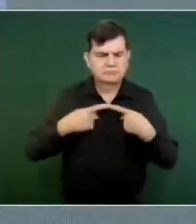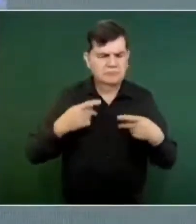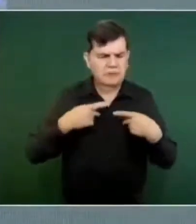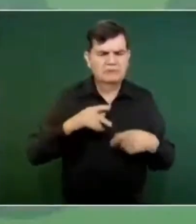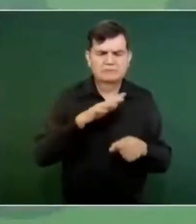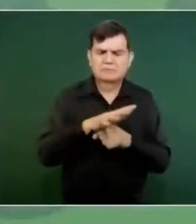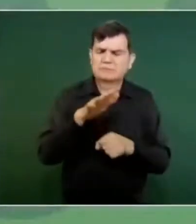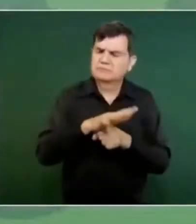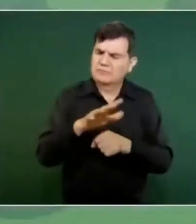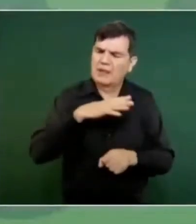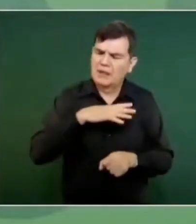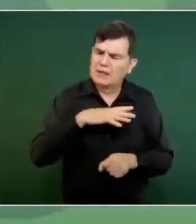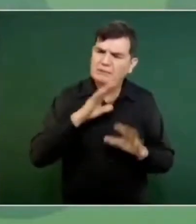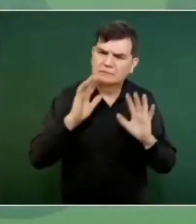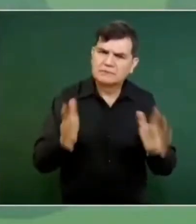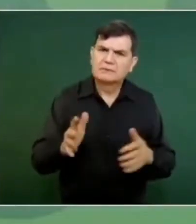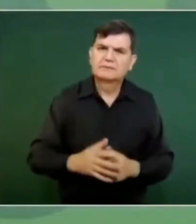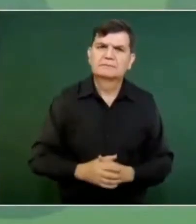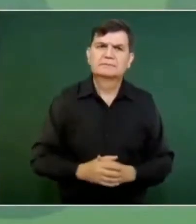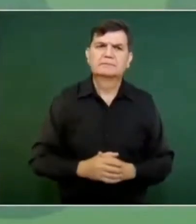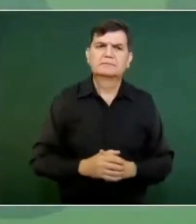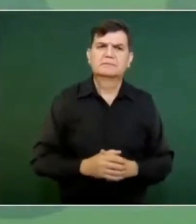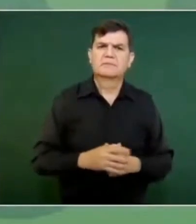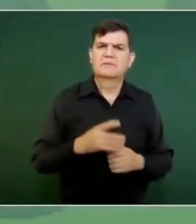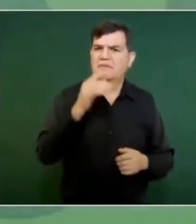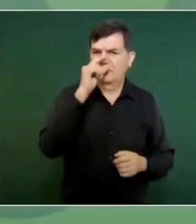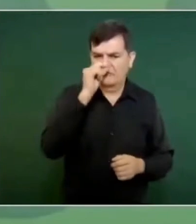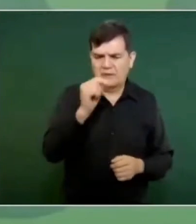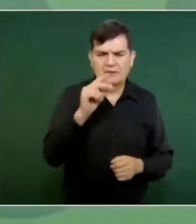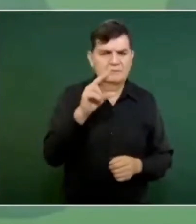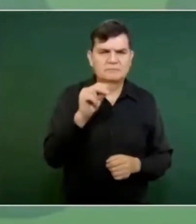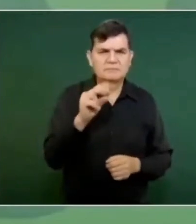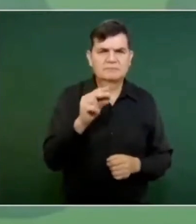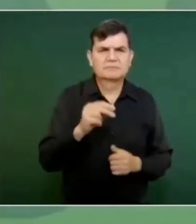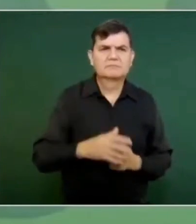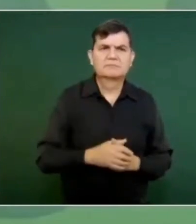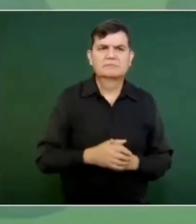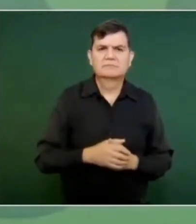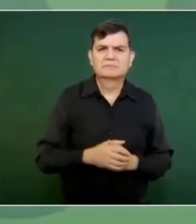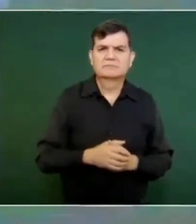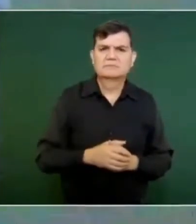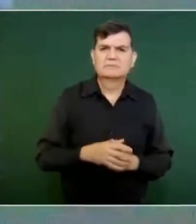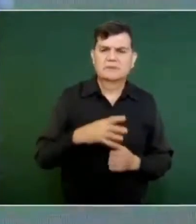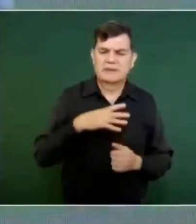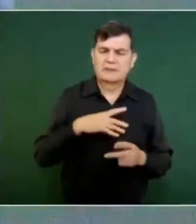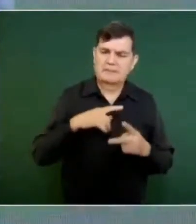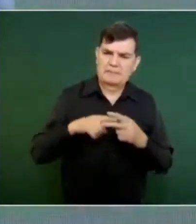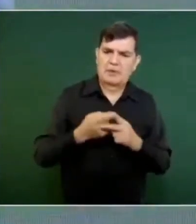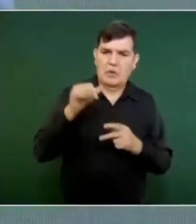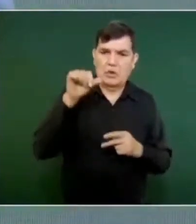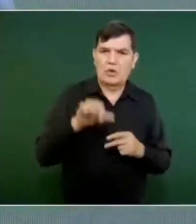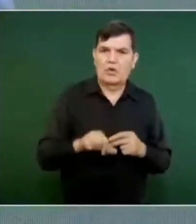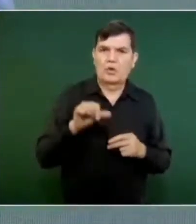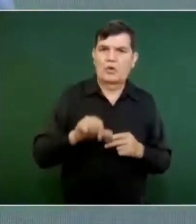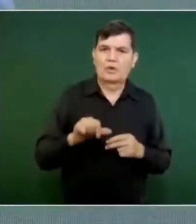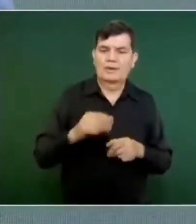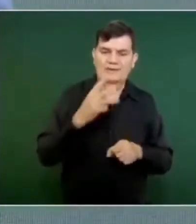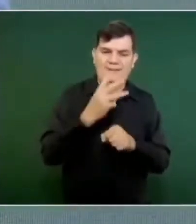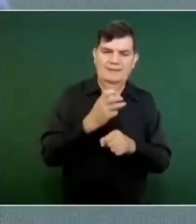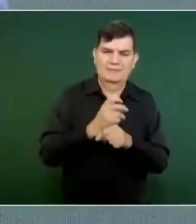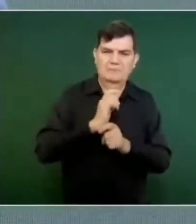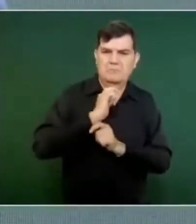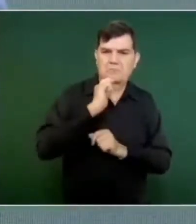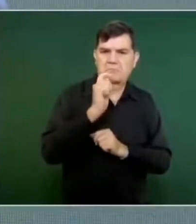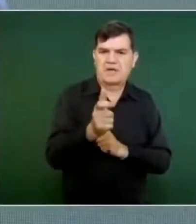no les va a fallar, ya vamos a iniciar hoy el tercer pago